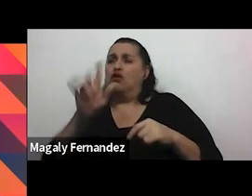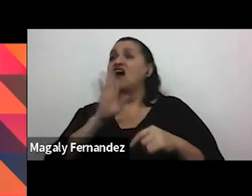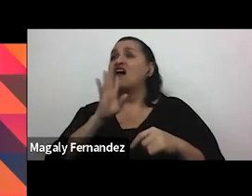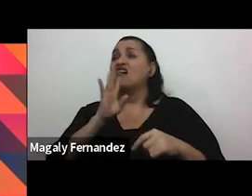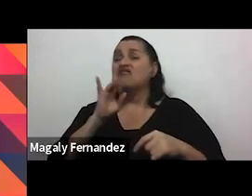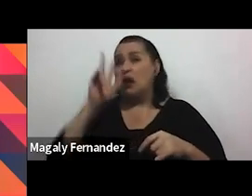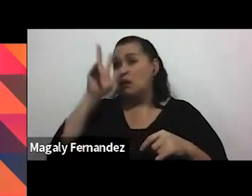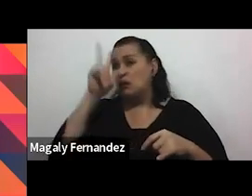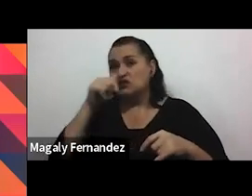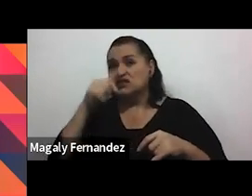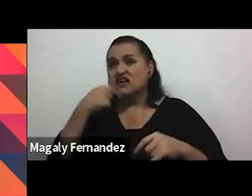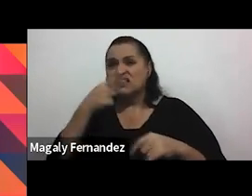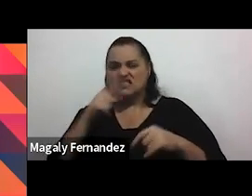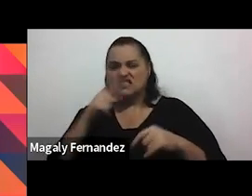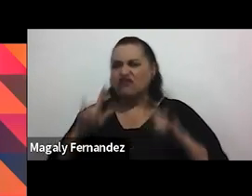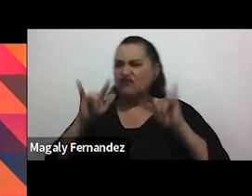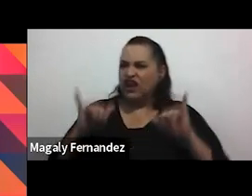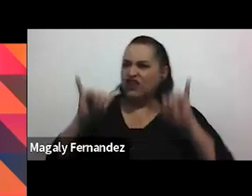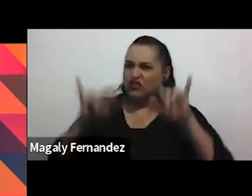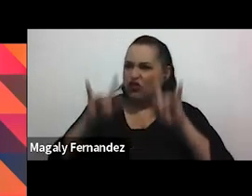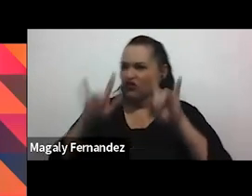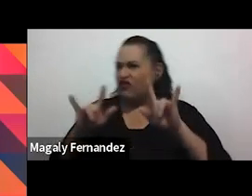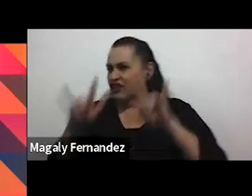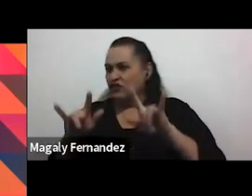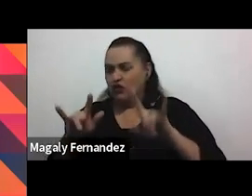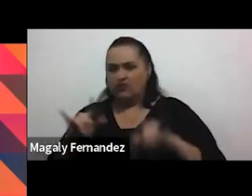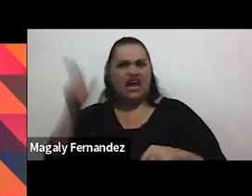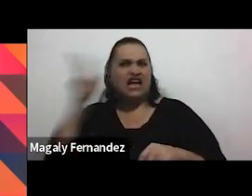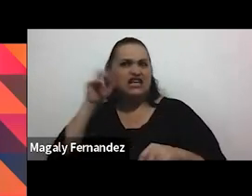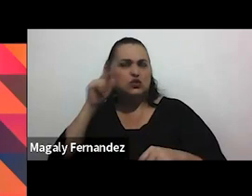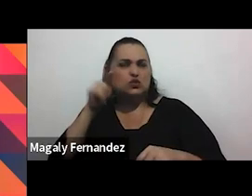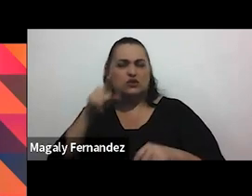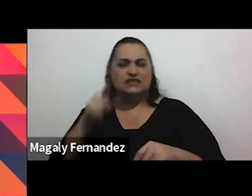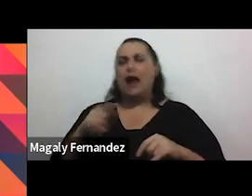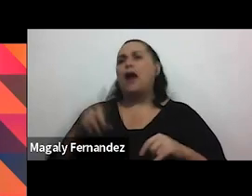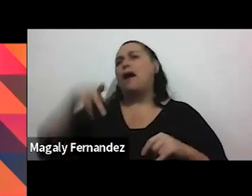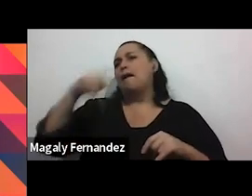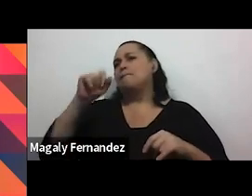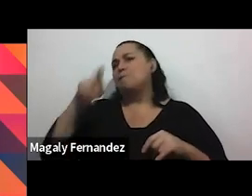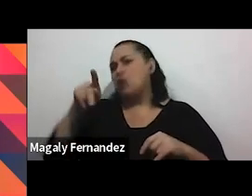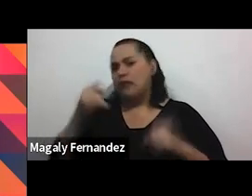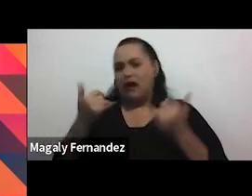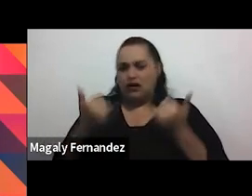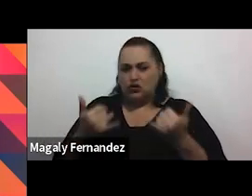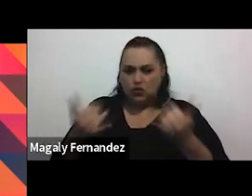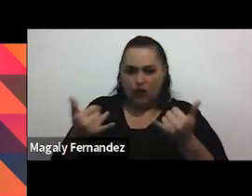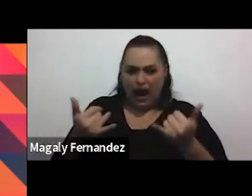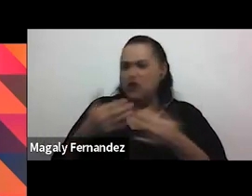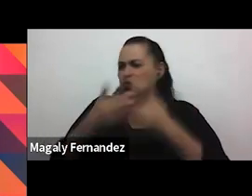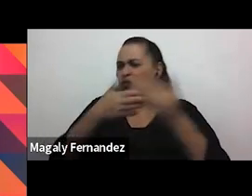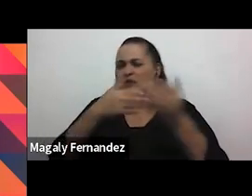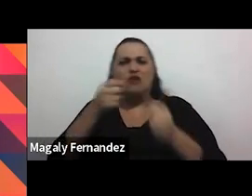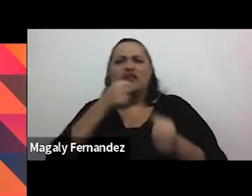hace falta echar reggaetón. No me hace falta. Hay que escuchar una hora del pop actual. Da igual que sea Vanessa Martín, Natalia Jiménez,